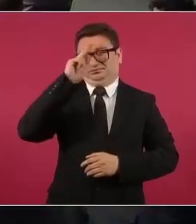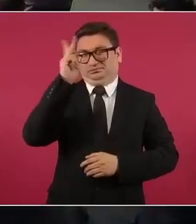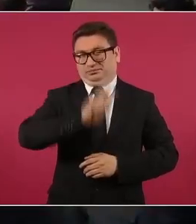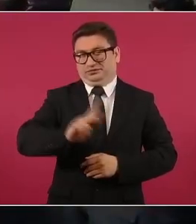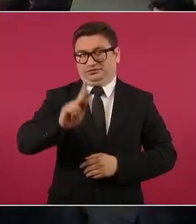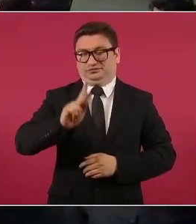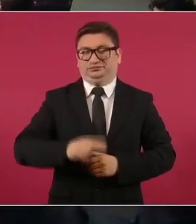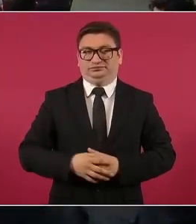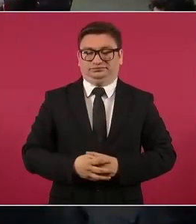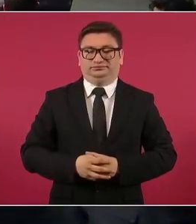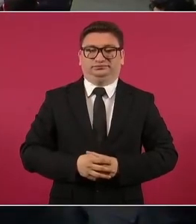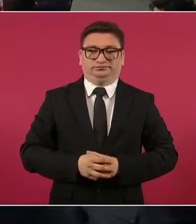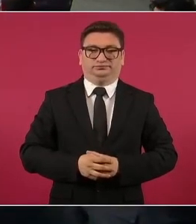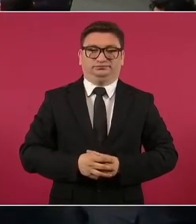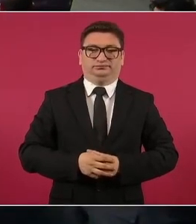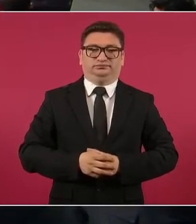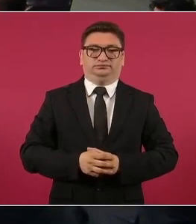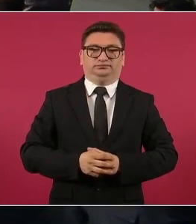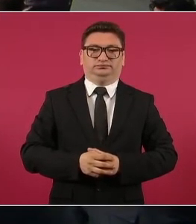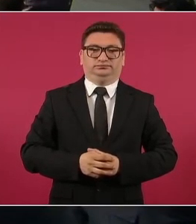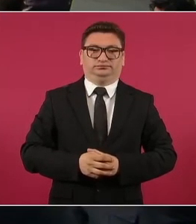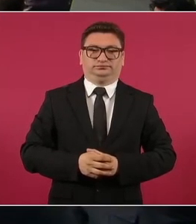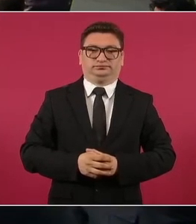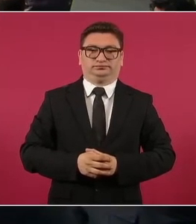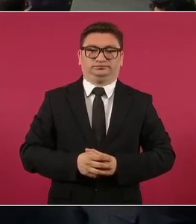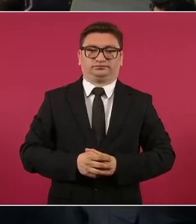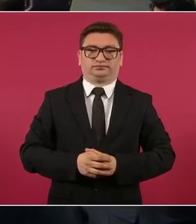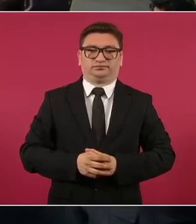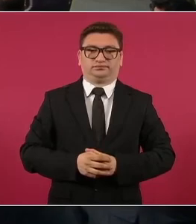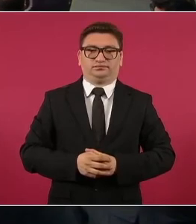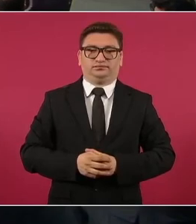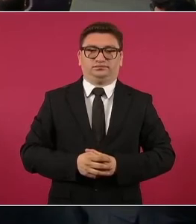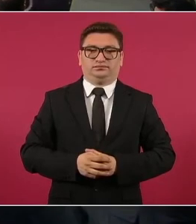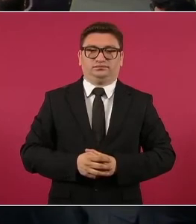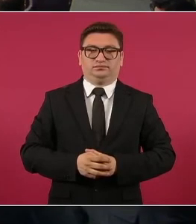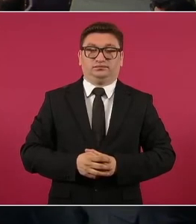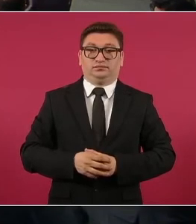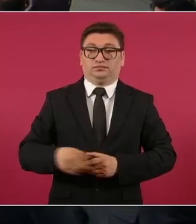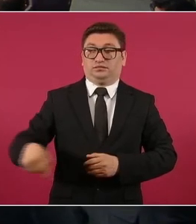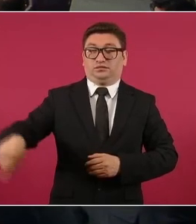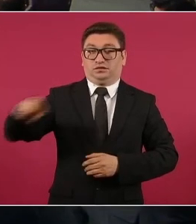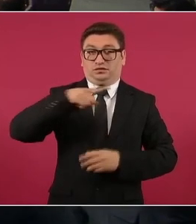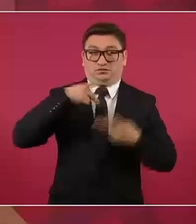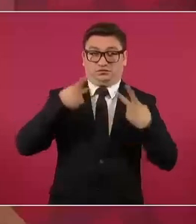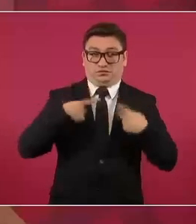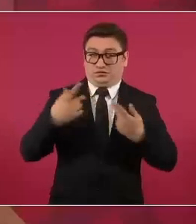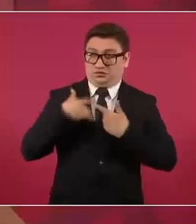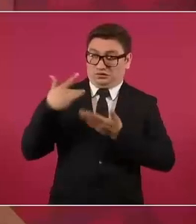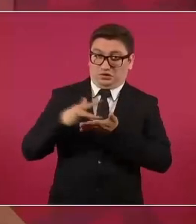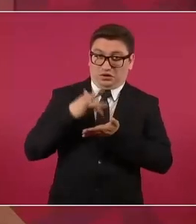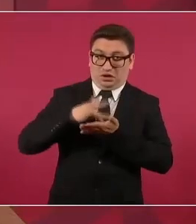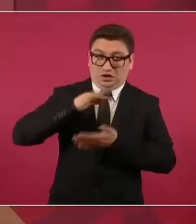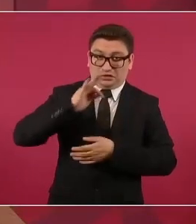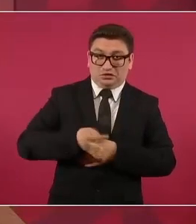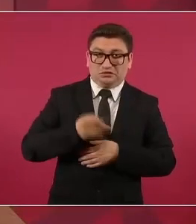que qué aprobación traía yo, como 20 por ciento,